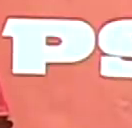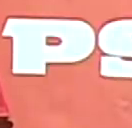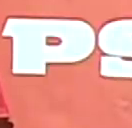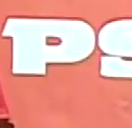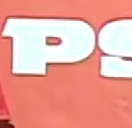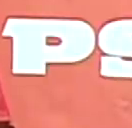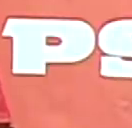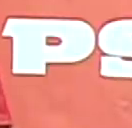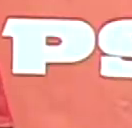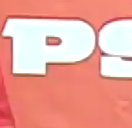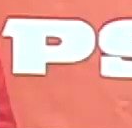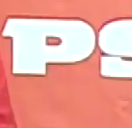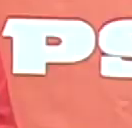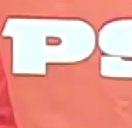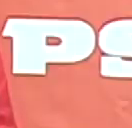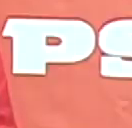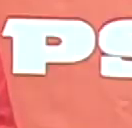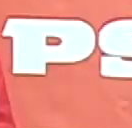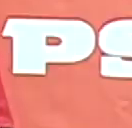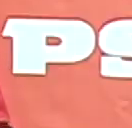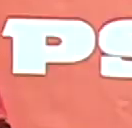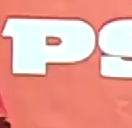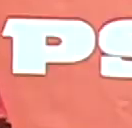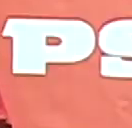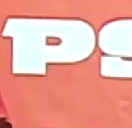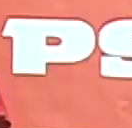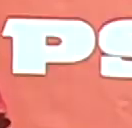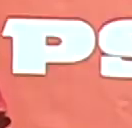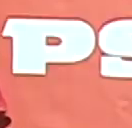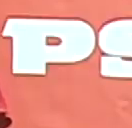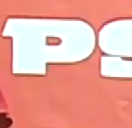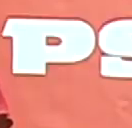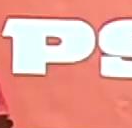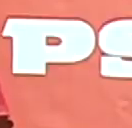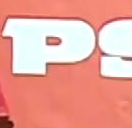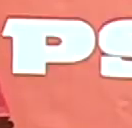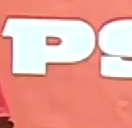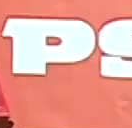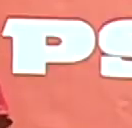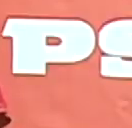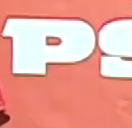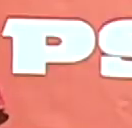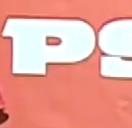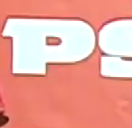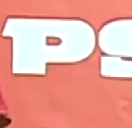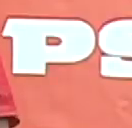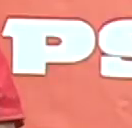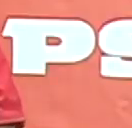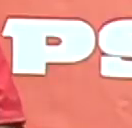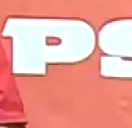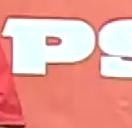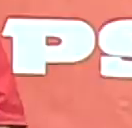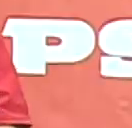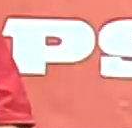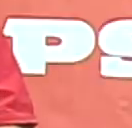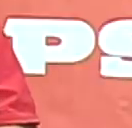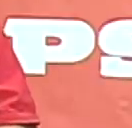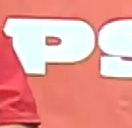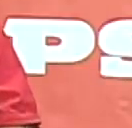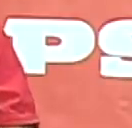el Partido Socialista Unido de Venezuela en el combate del COVID-19, en el tratamiento